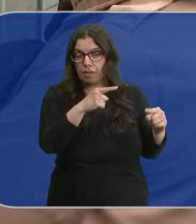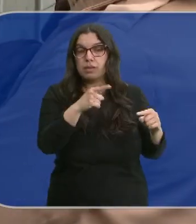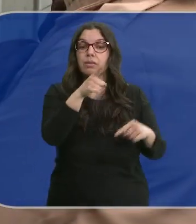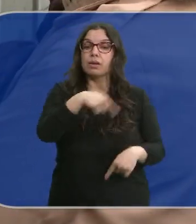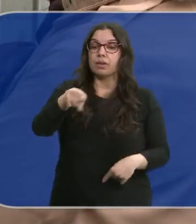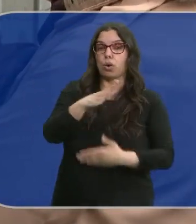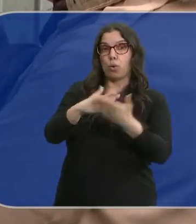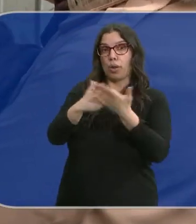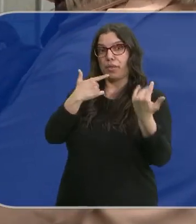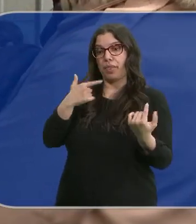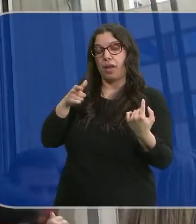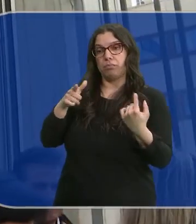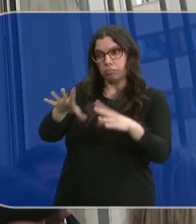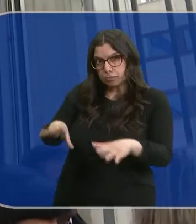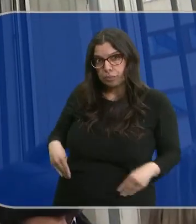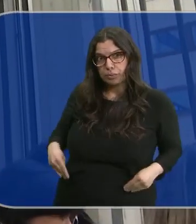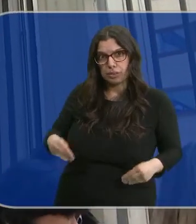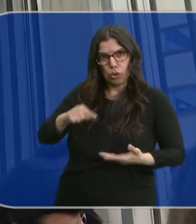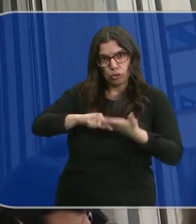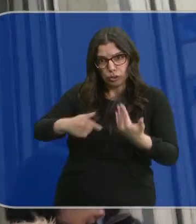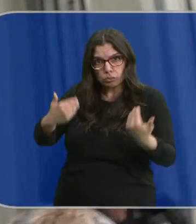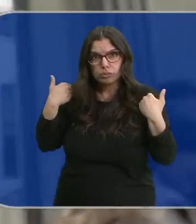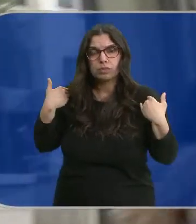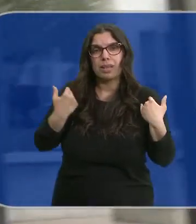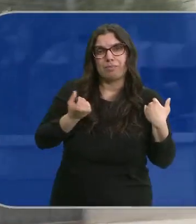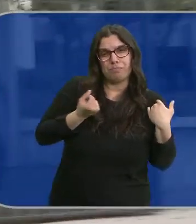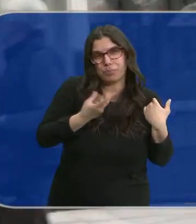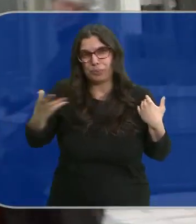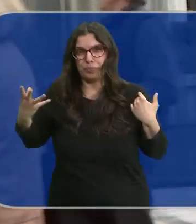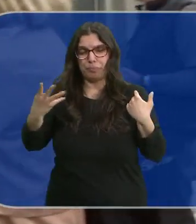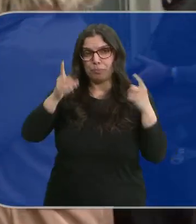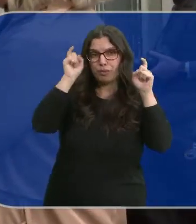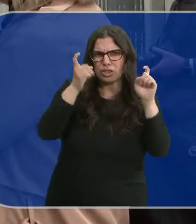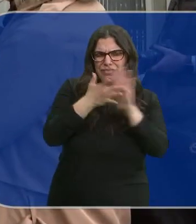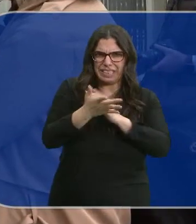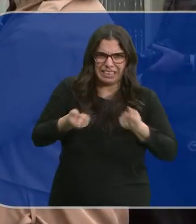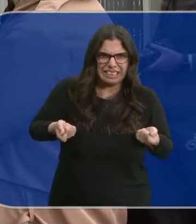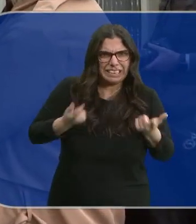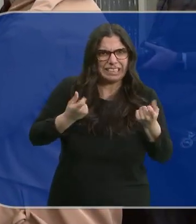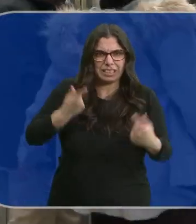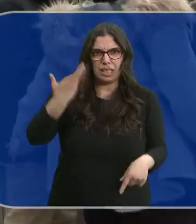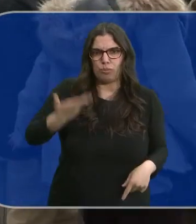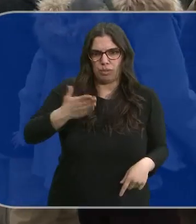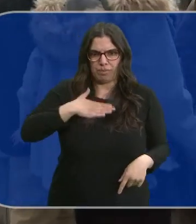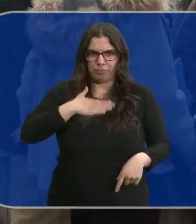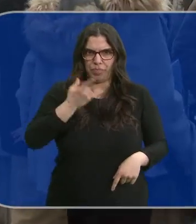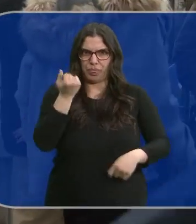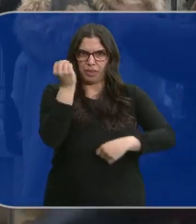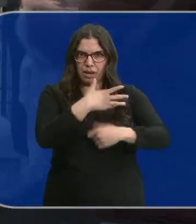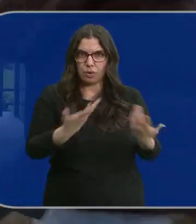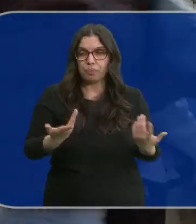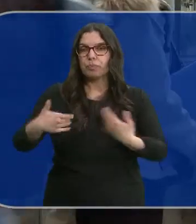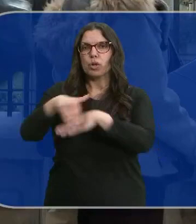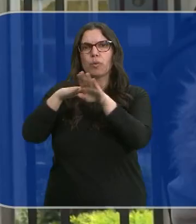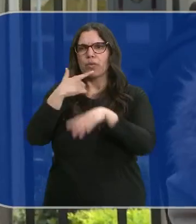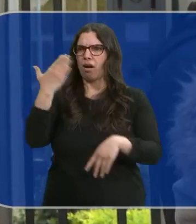estas últimas sostienen que asumir la contratación de esos miles de profesores ayudantes supondría un sobrecoste importante para sus arcas. El gobierno dice